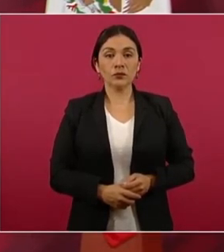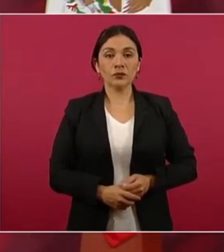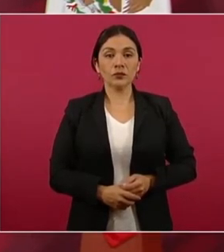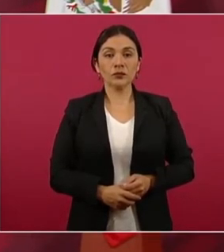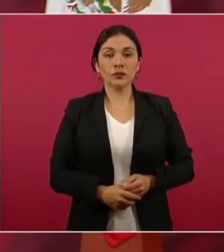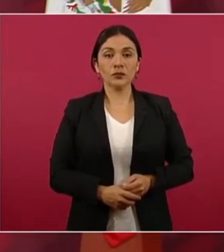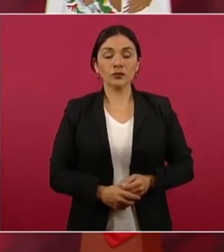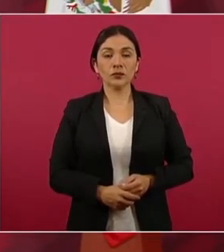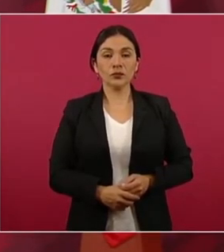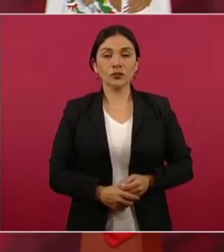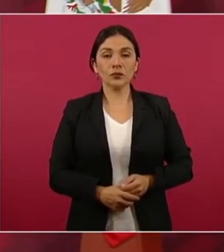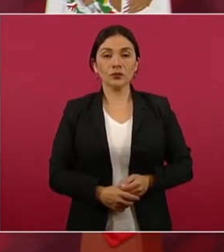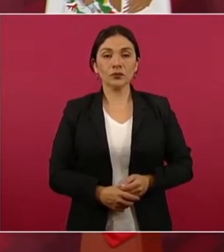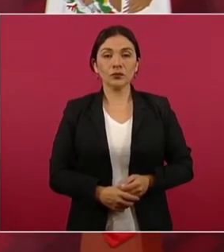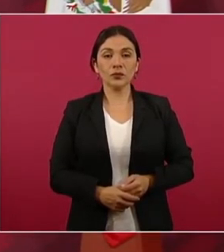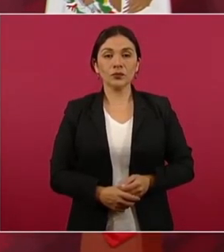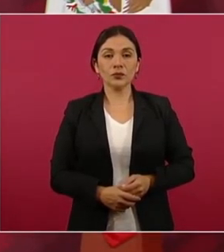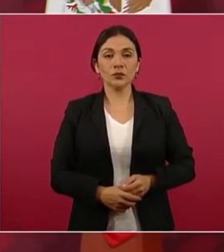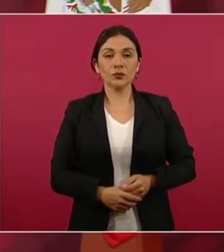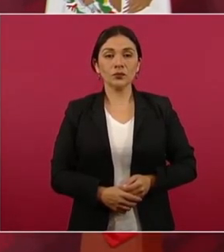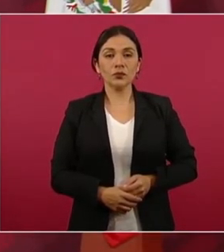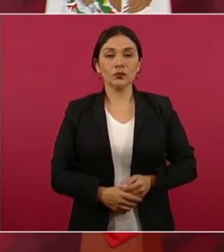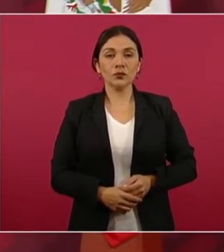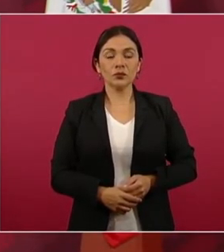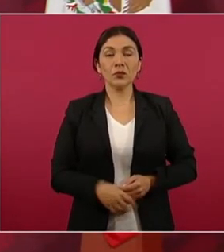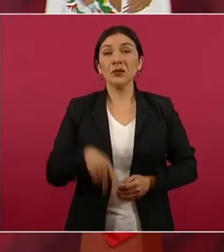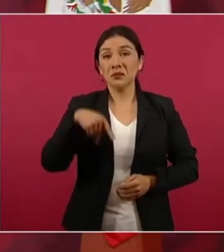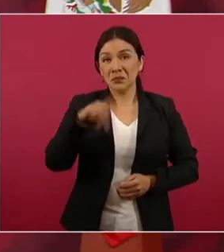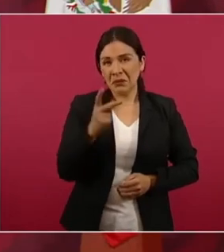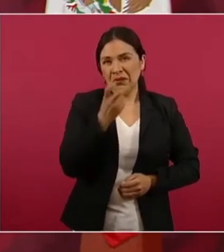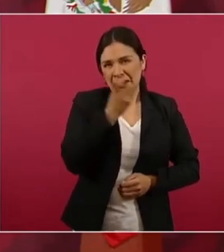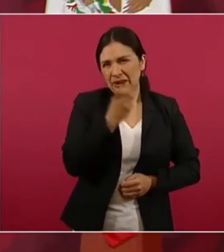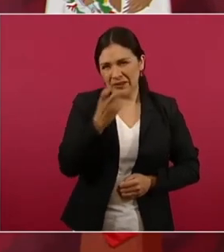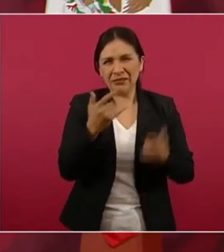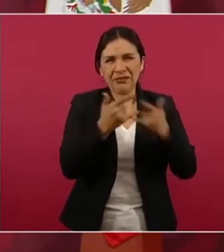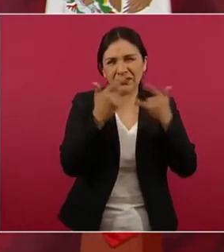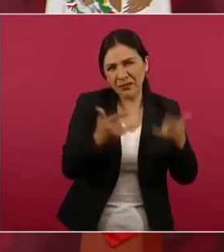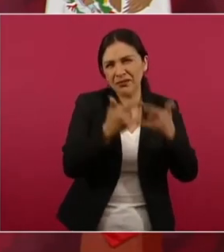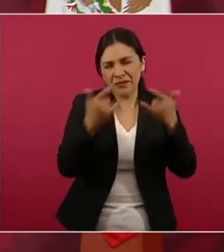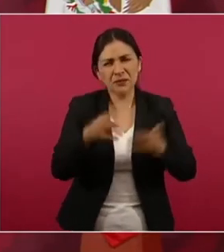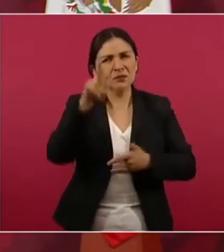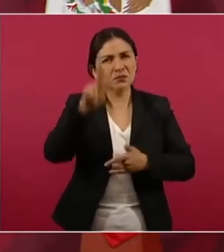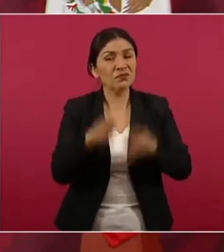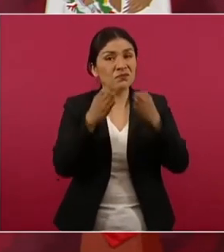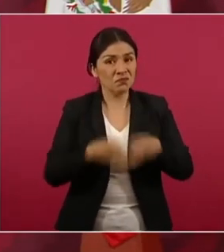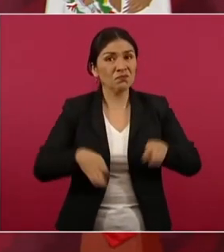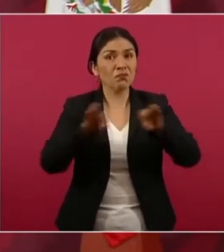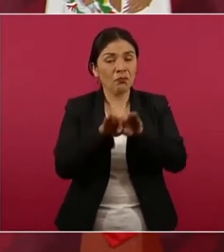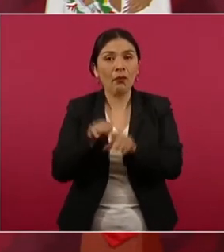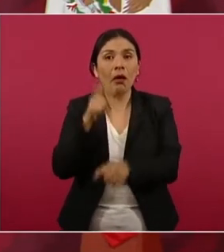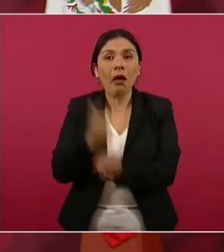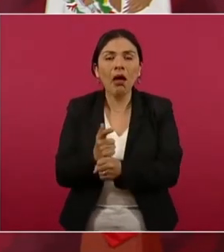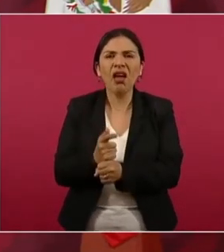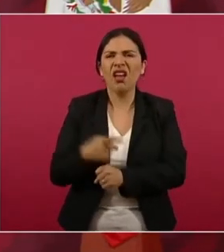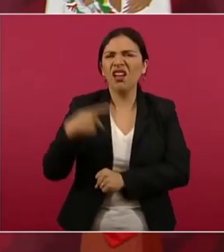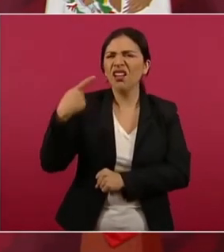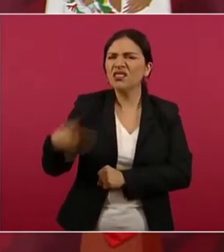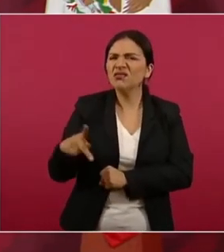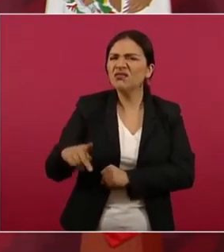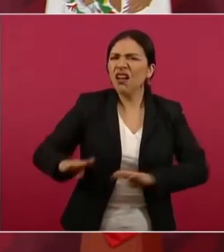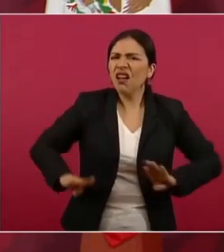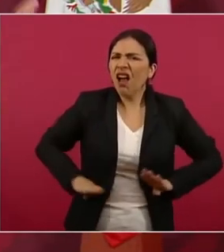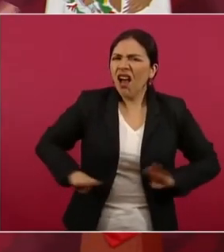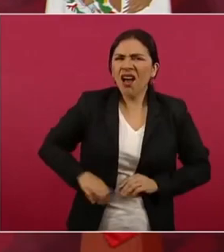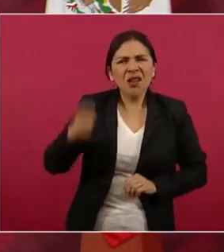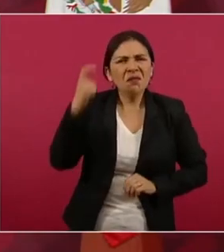Pero todo esto es importante porque tiene que ver con una mentalidad. Por